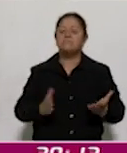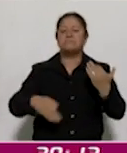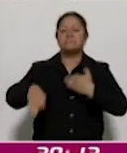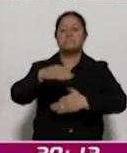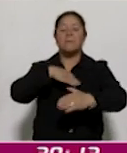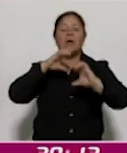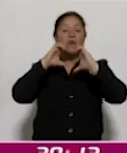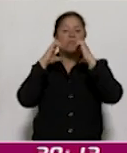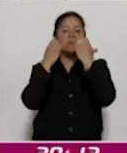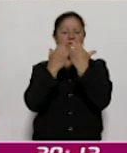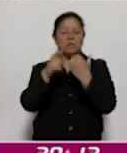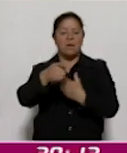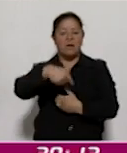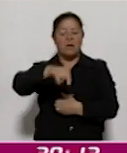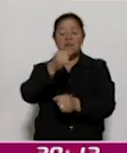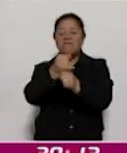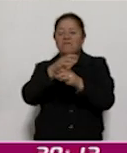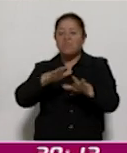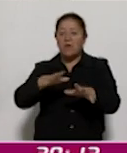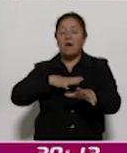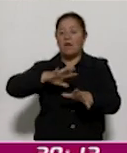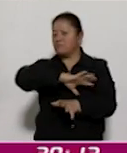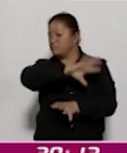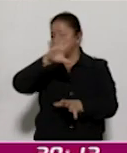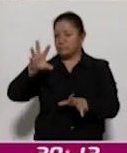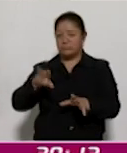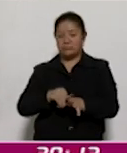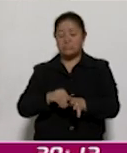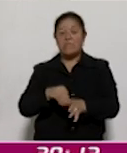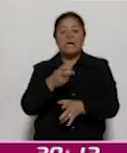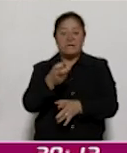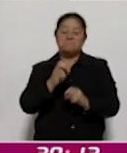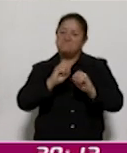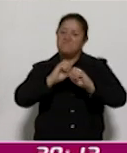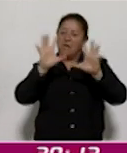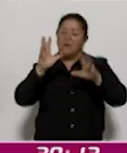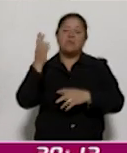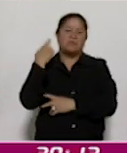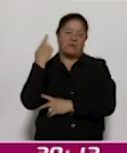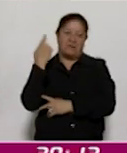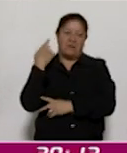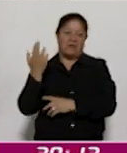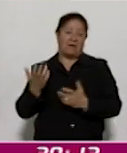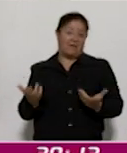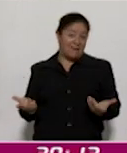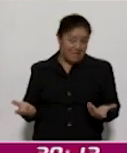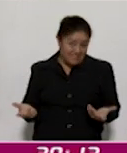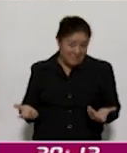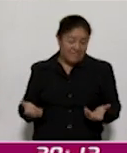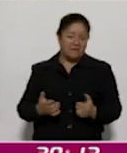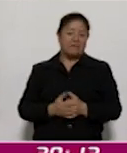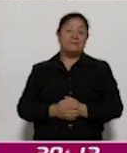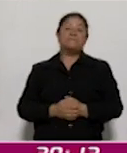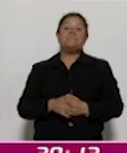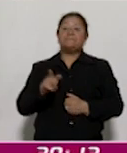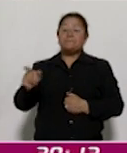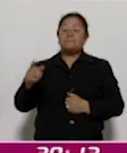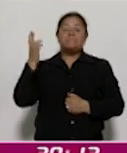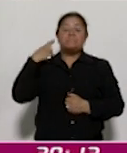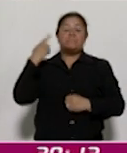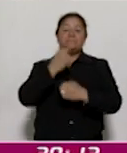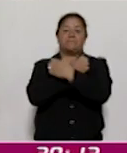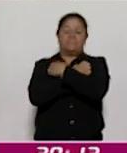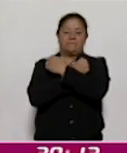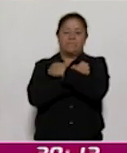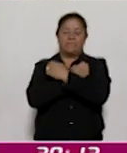e informar con una amplia cobertura, esa es por supuesto la radio. Y en el caso de radioeducación,